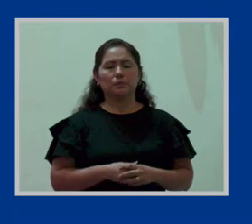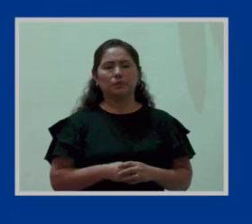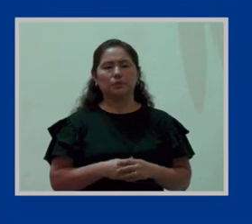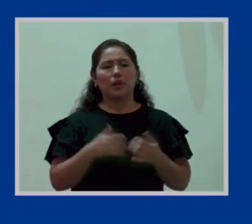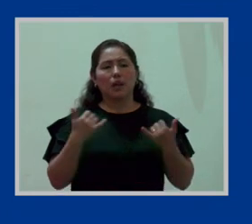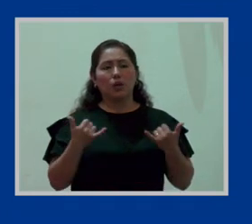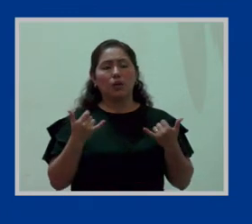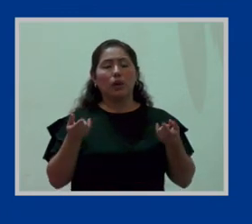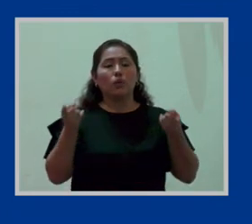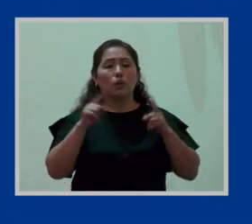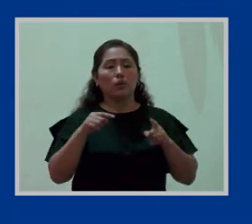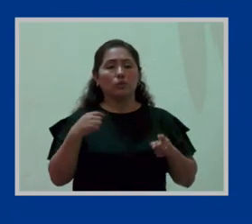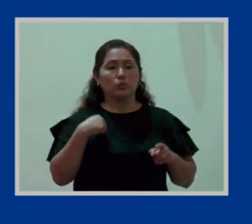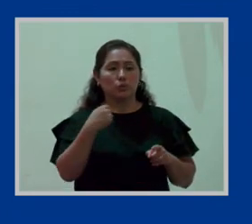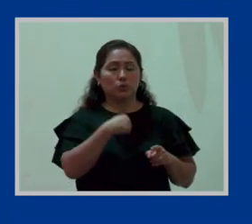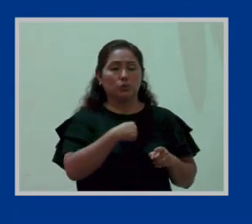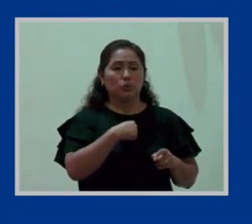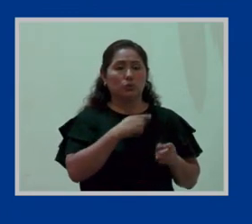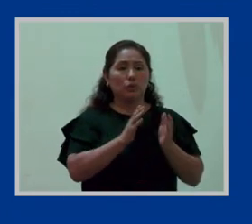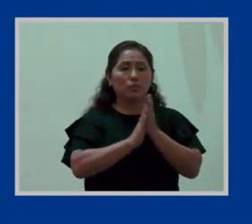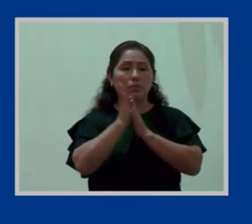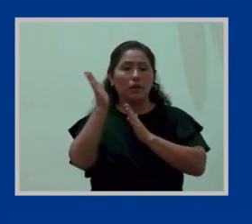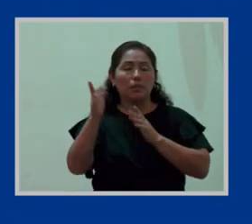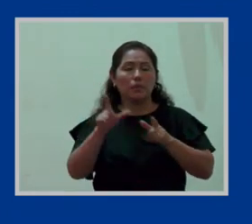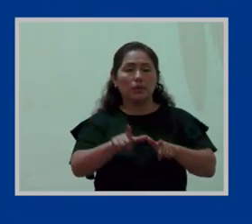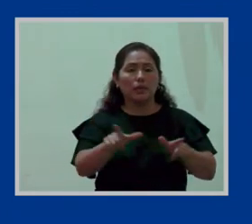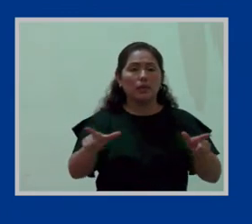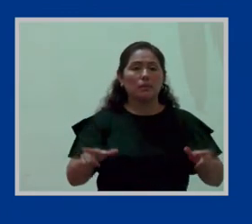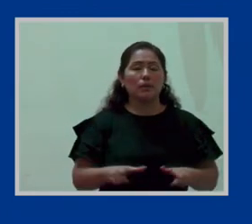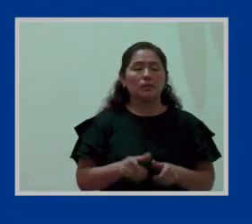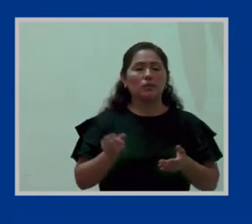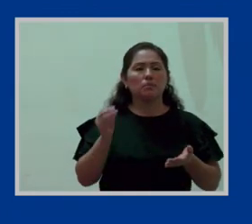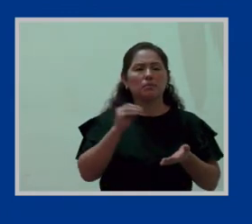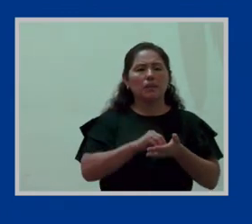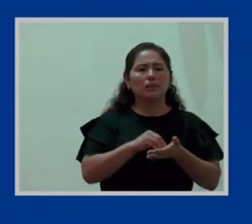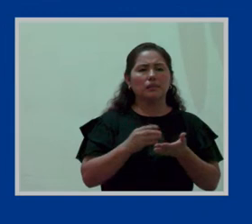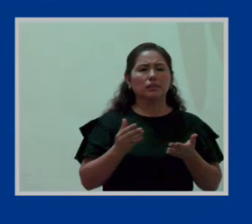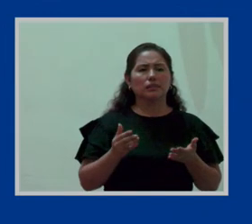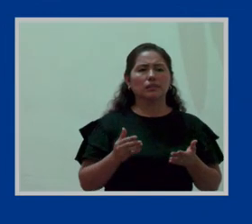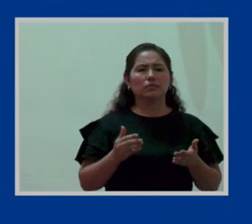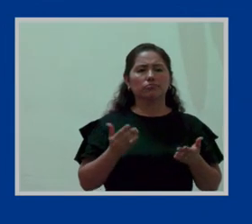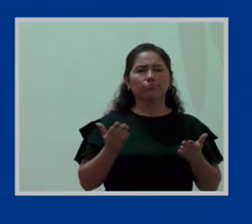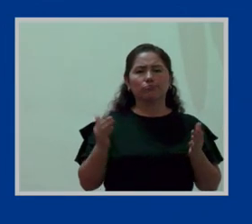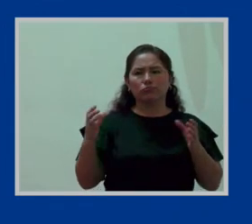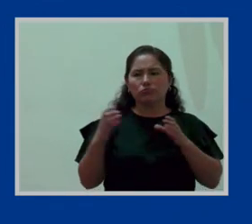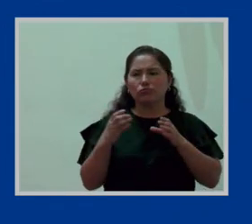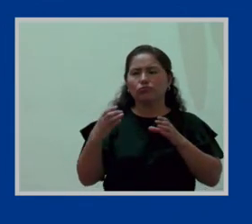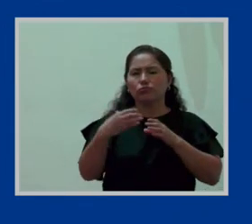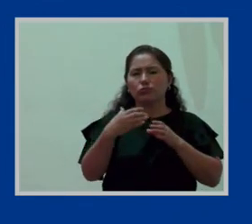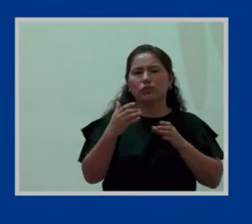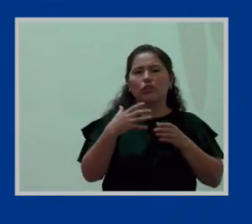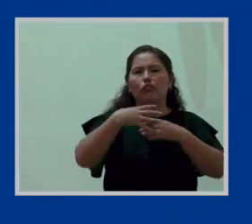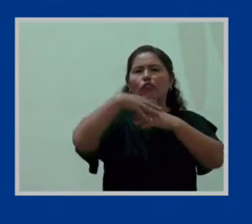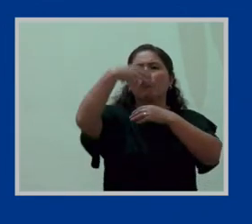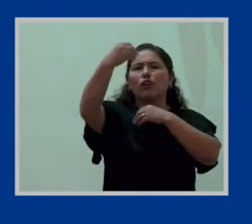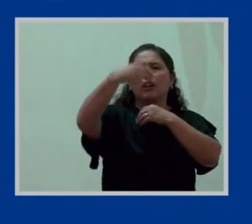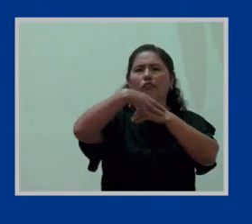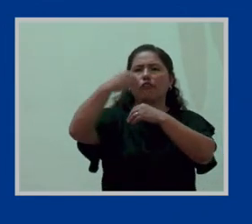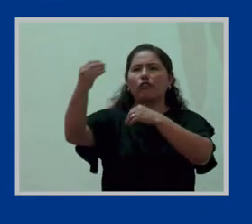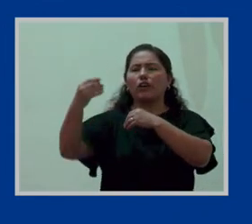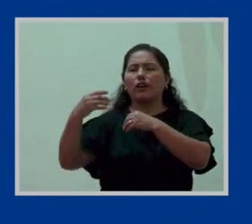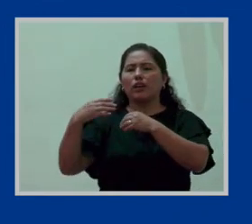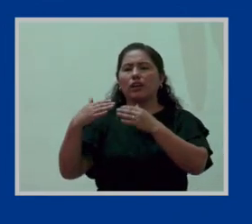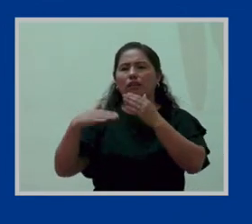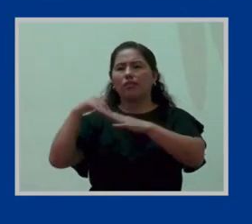Ahora, cuando vamos a espacios mucho más urbanos, es decir, fuera de la edificación,